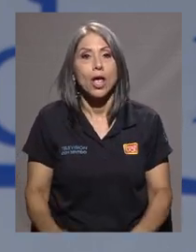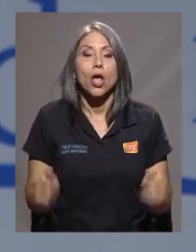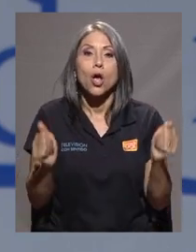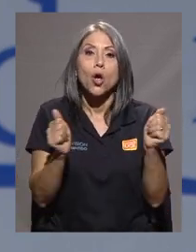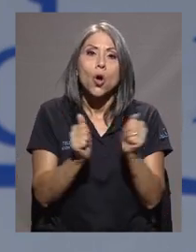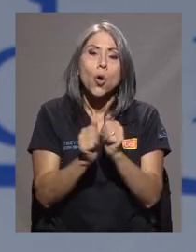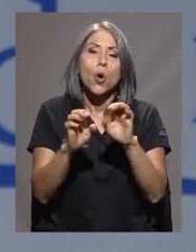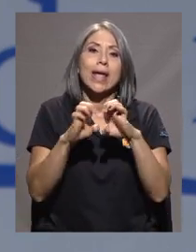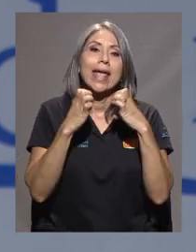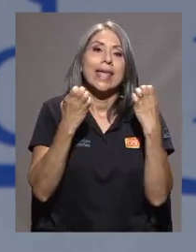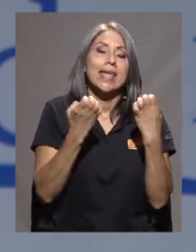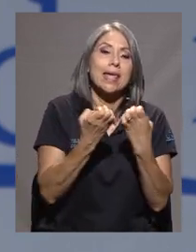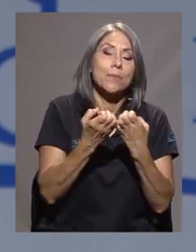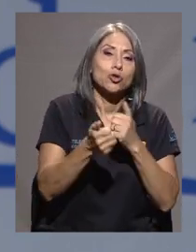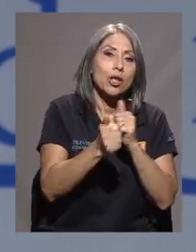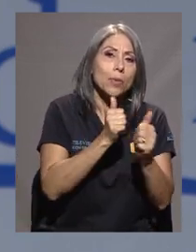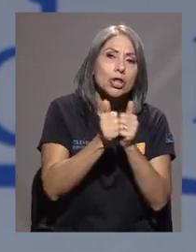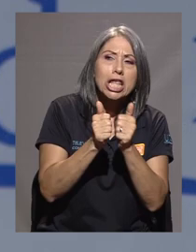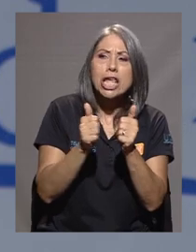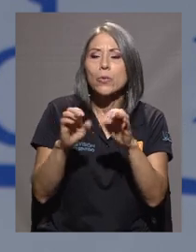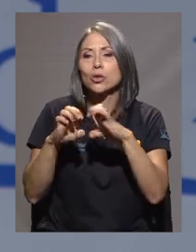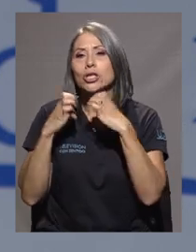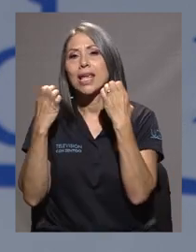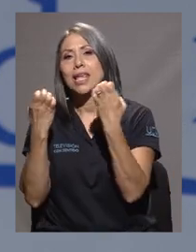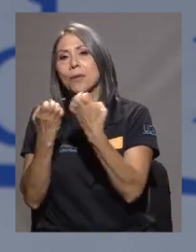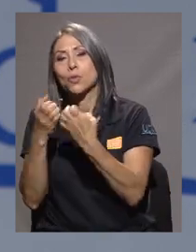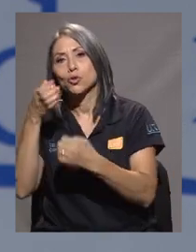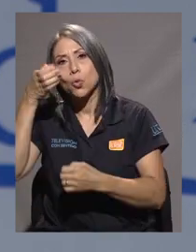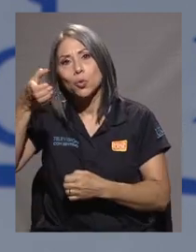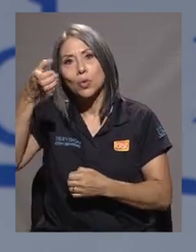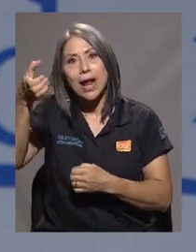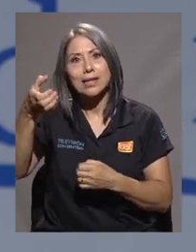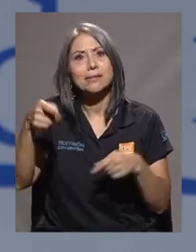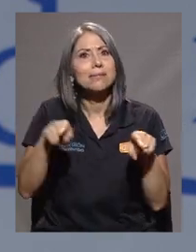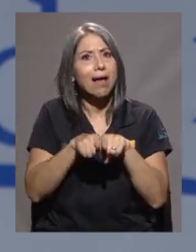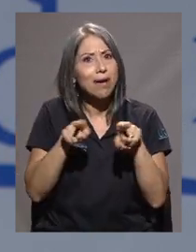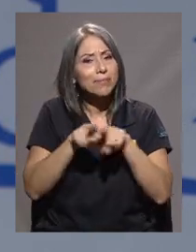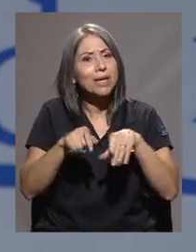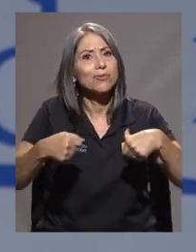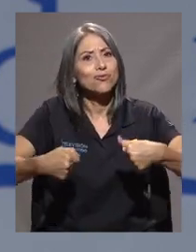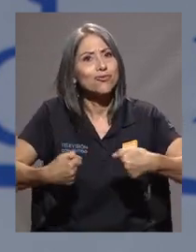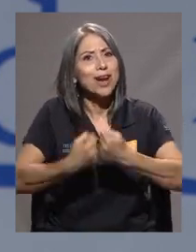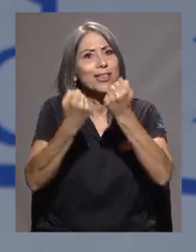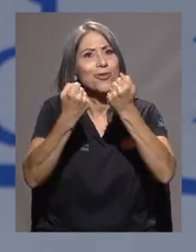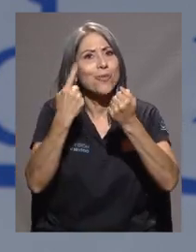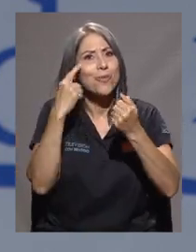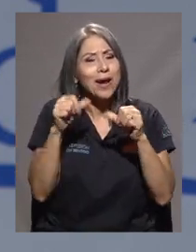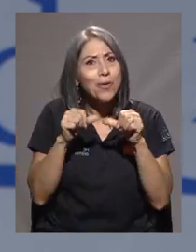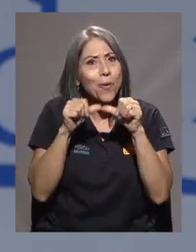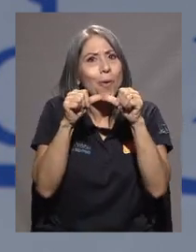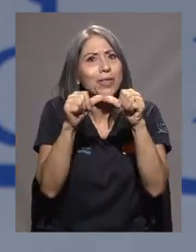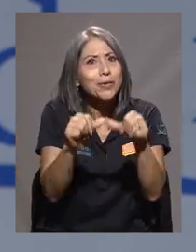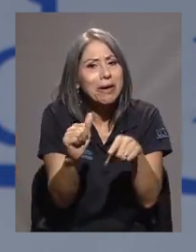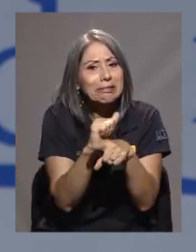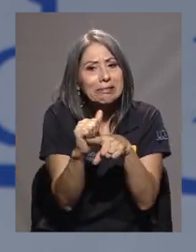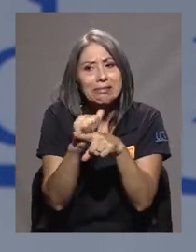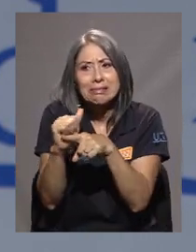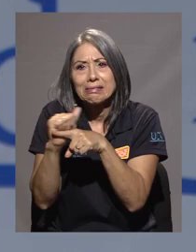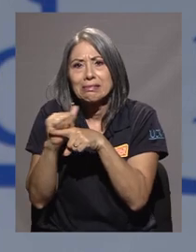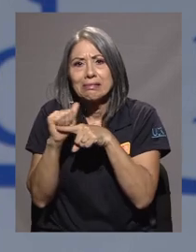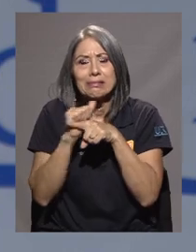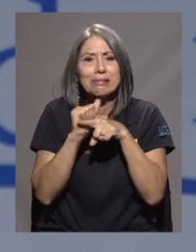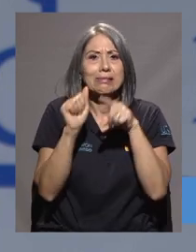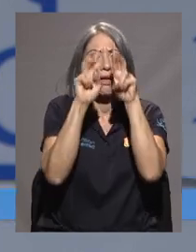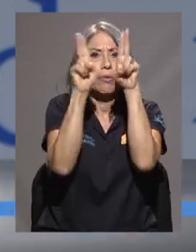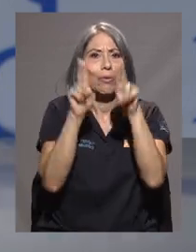Con equipos deportivos y culturales, pues desde la virtualidad ha sido un reto también, claramente, mantener ensayos, mantener